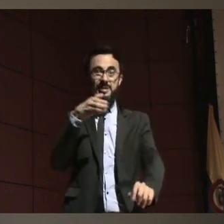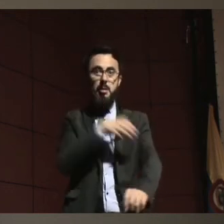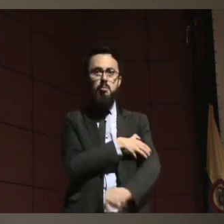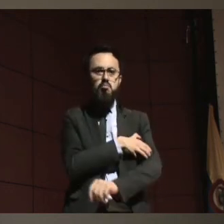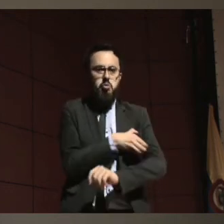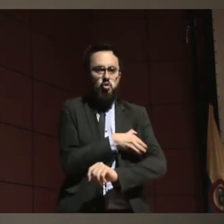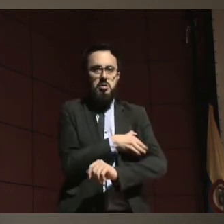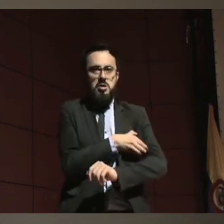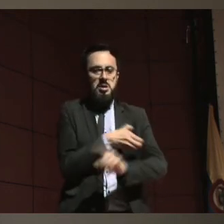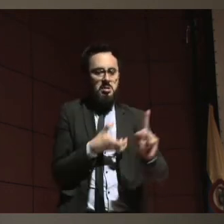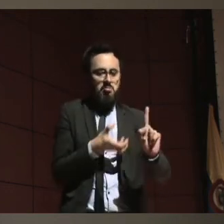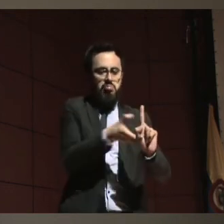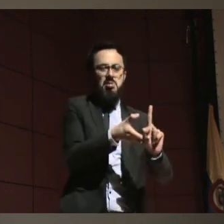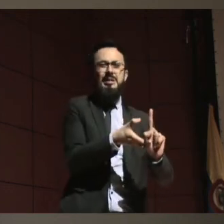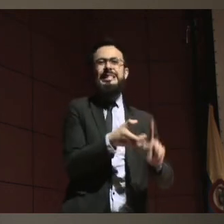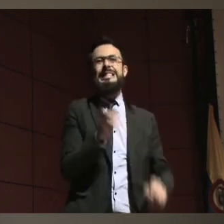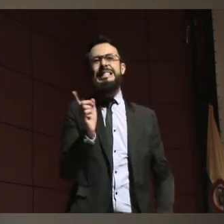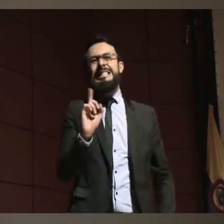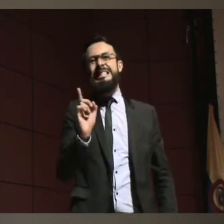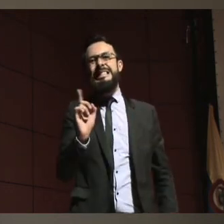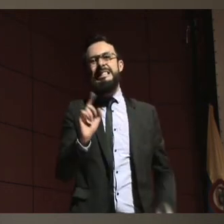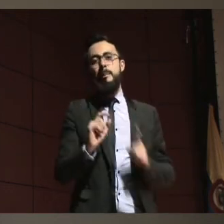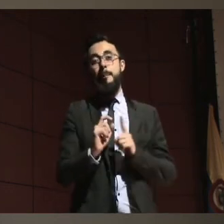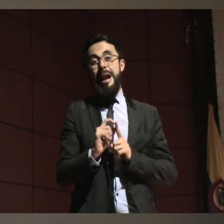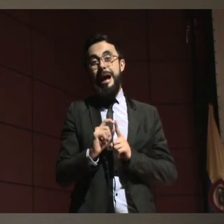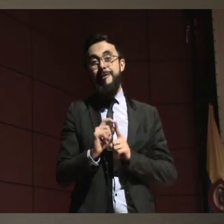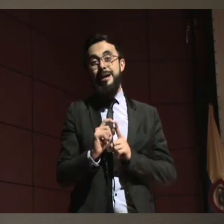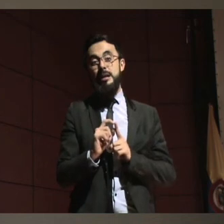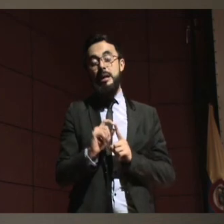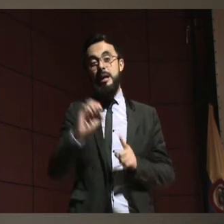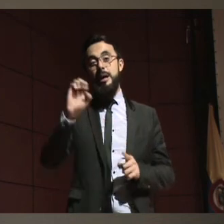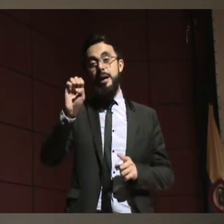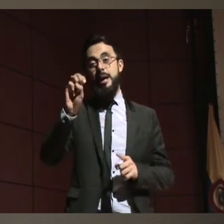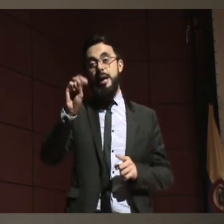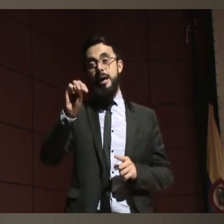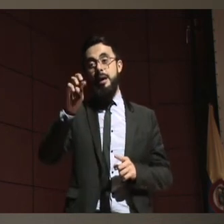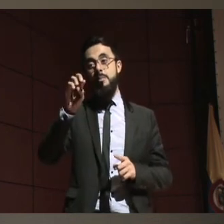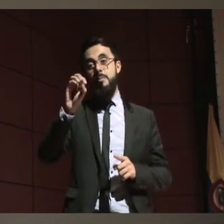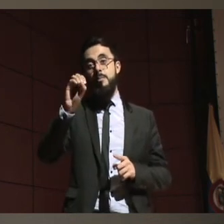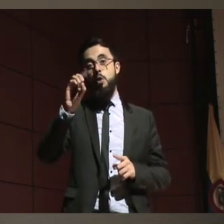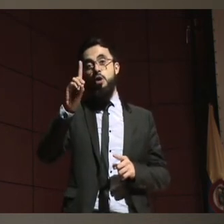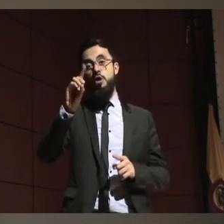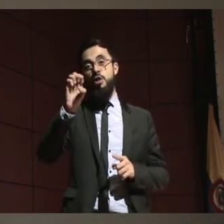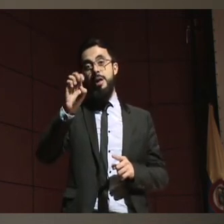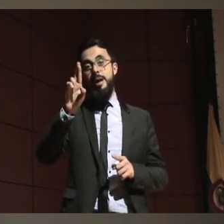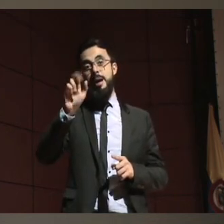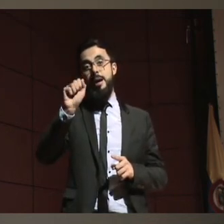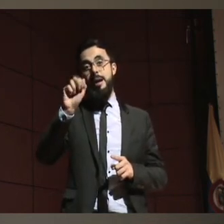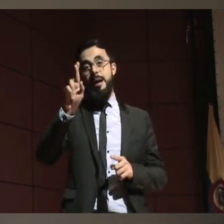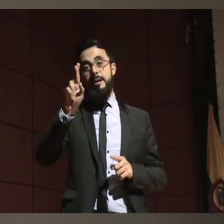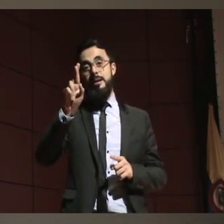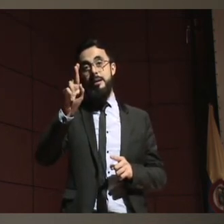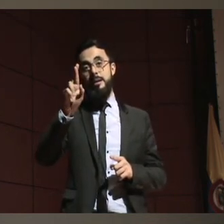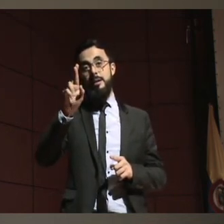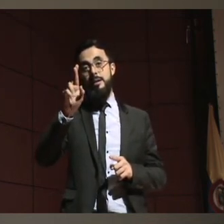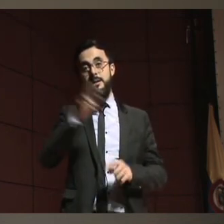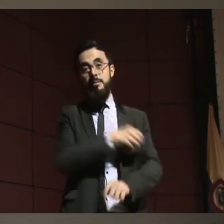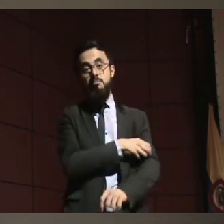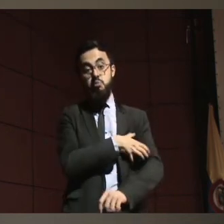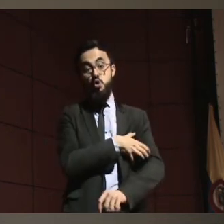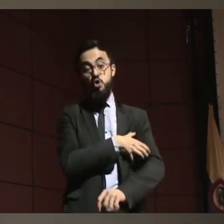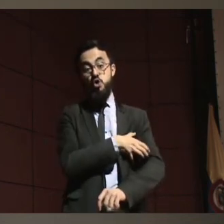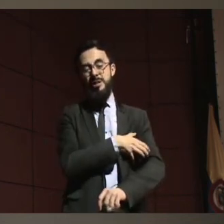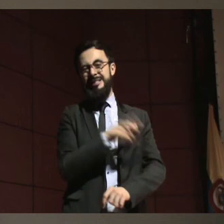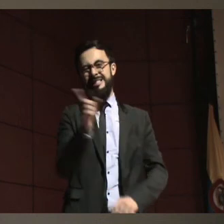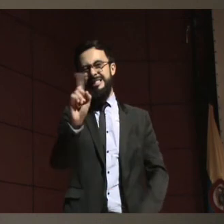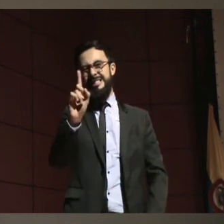y la utilizamos una cantidad nosotros. Cuando hacemos un taller decimos, hicimos el taller y dejamos empoderada a las personas con